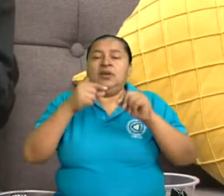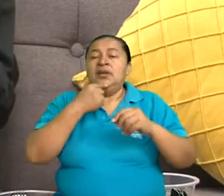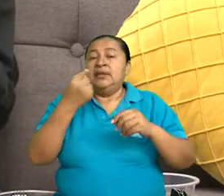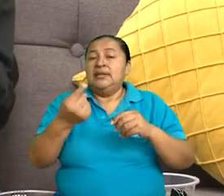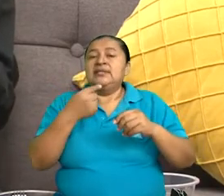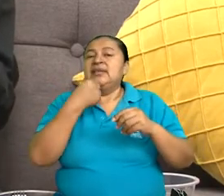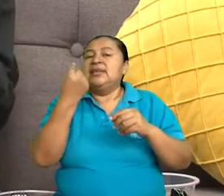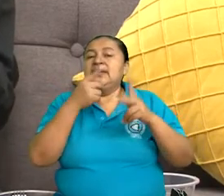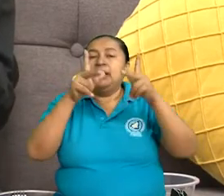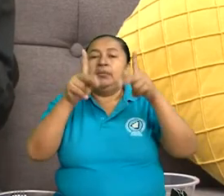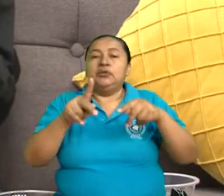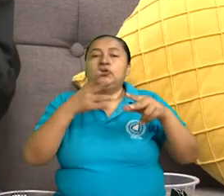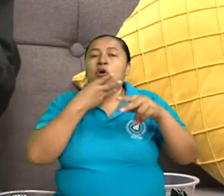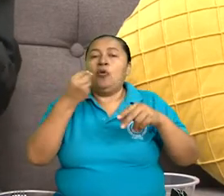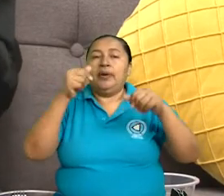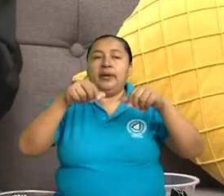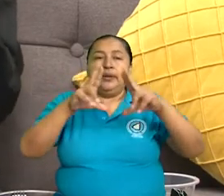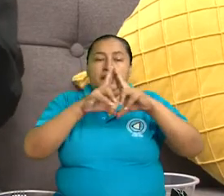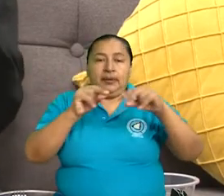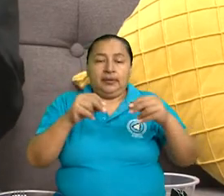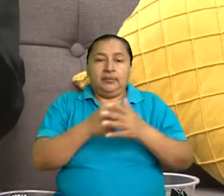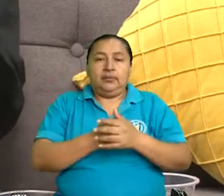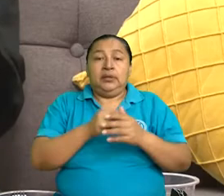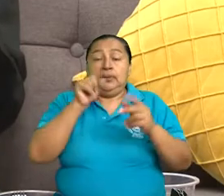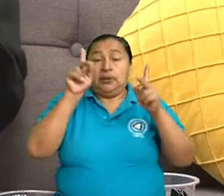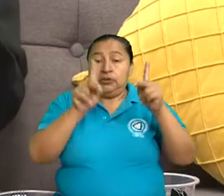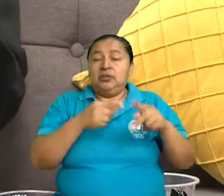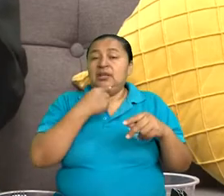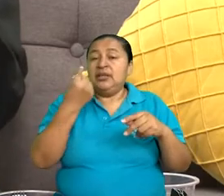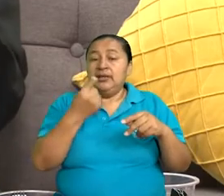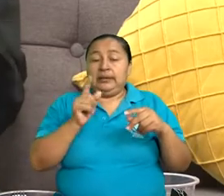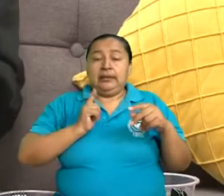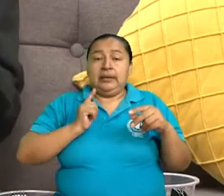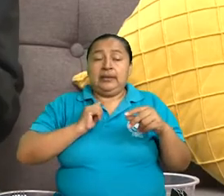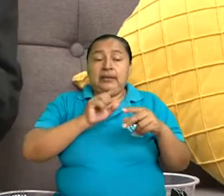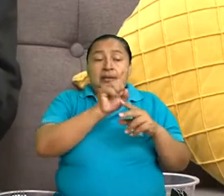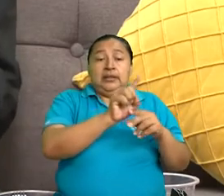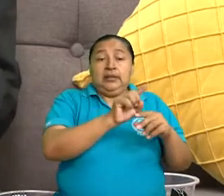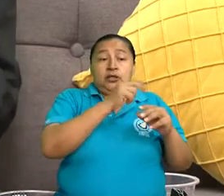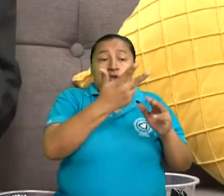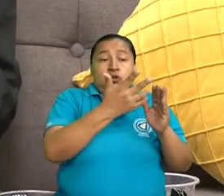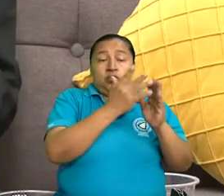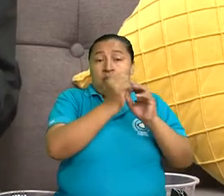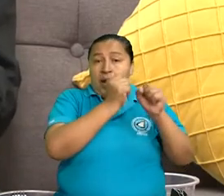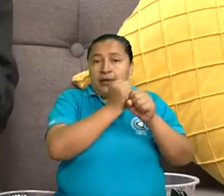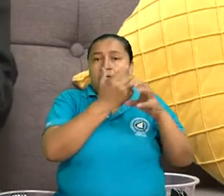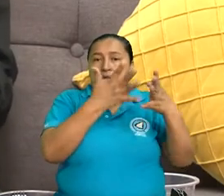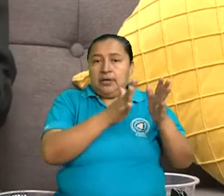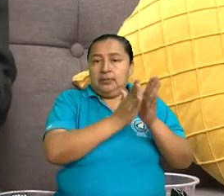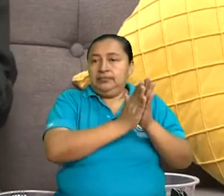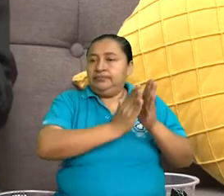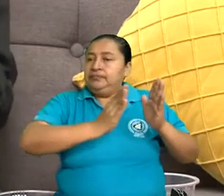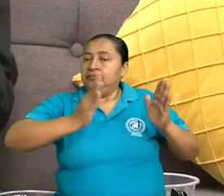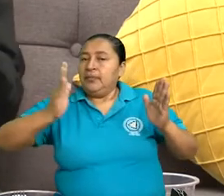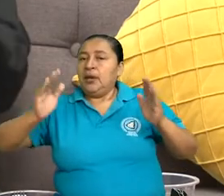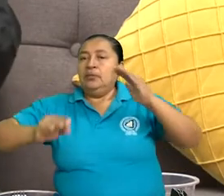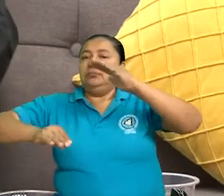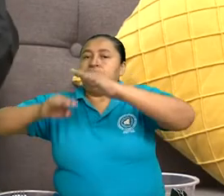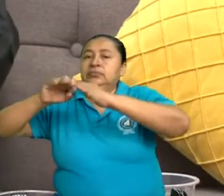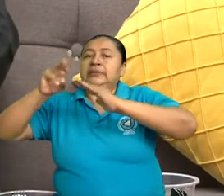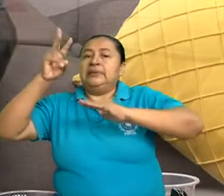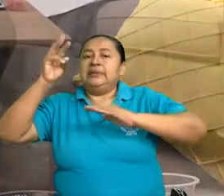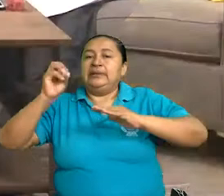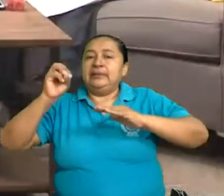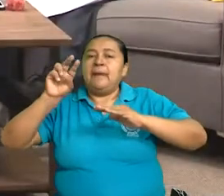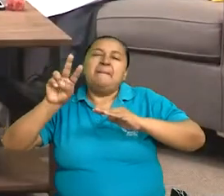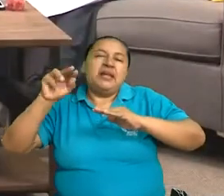las personas jóvenes en Nicaragua, que son quienes tienen 18 años cumplidos hasta 30 años no cumplidos.